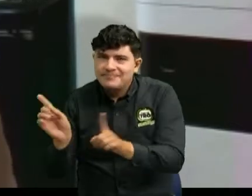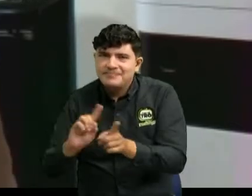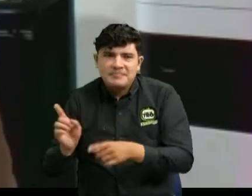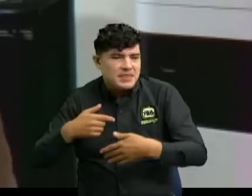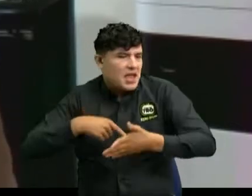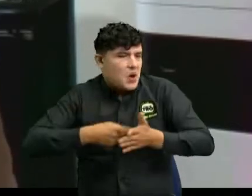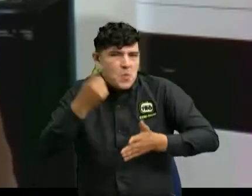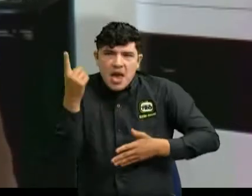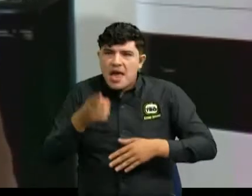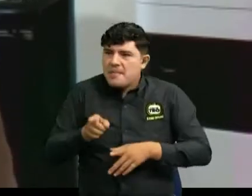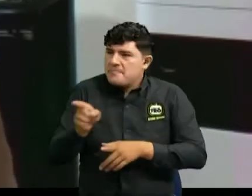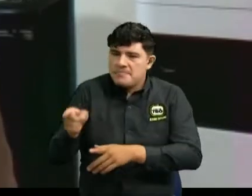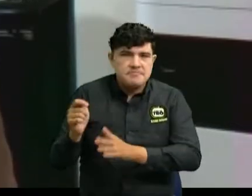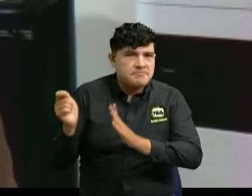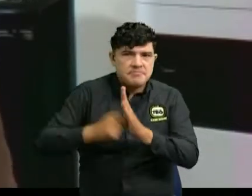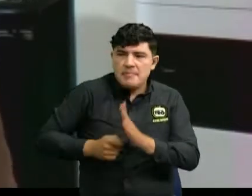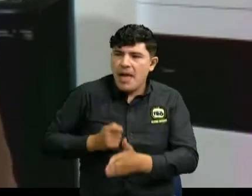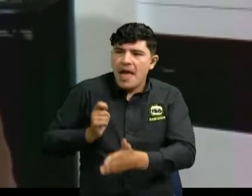de crédito,